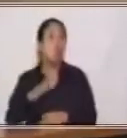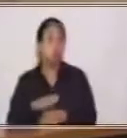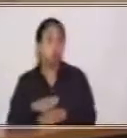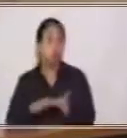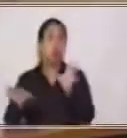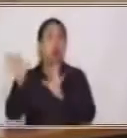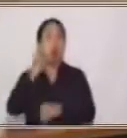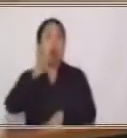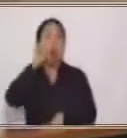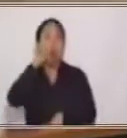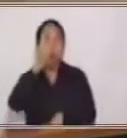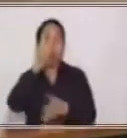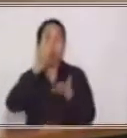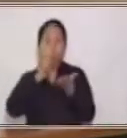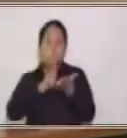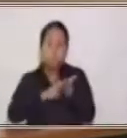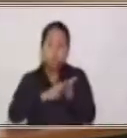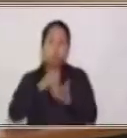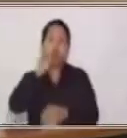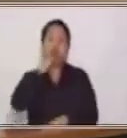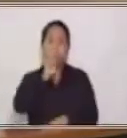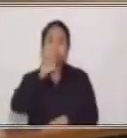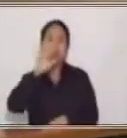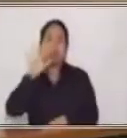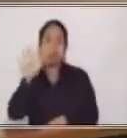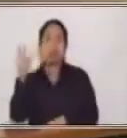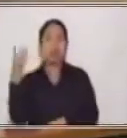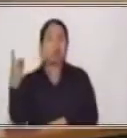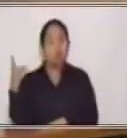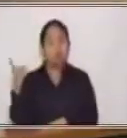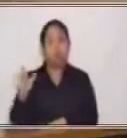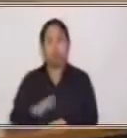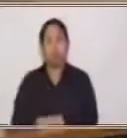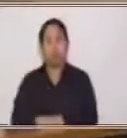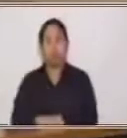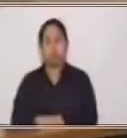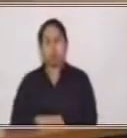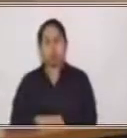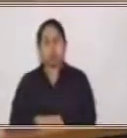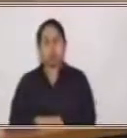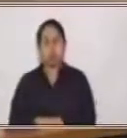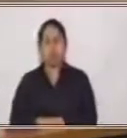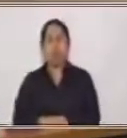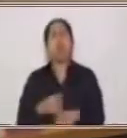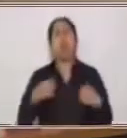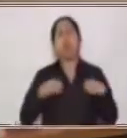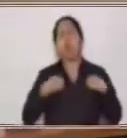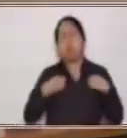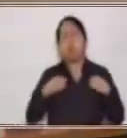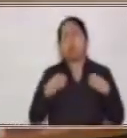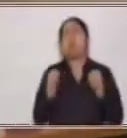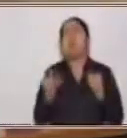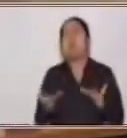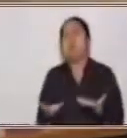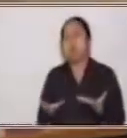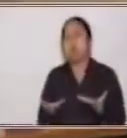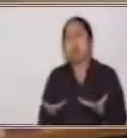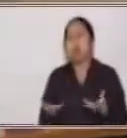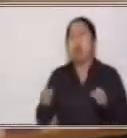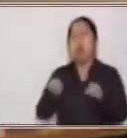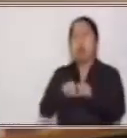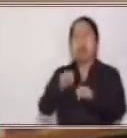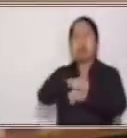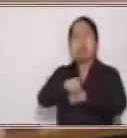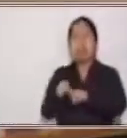.25 dólares, ¿sí? En cuanto a vestuario, dice que se encuentran tenis nuevos,